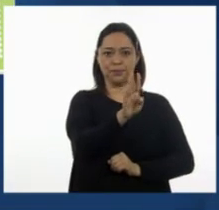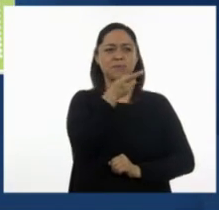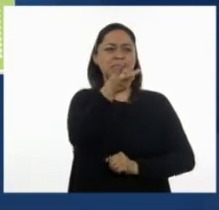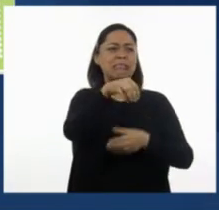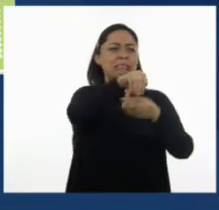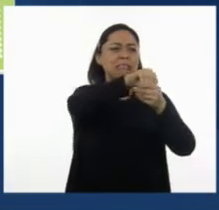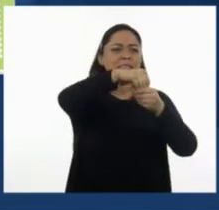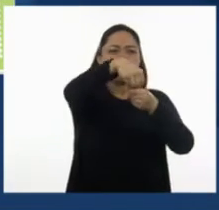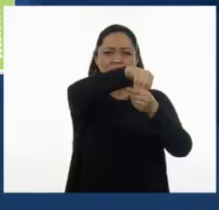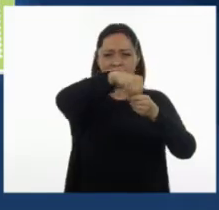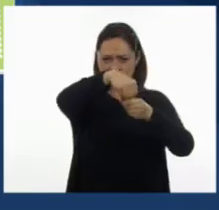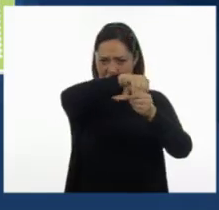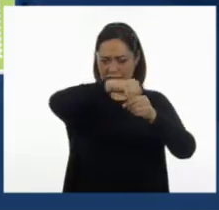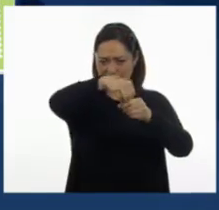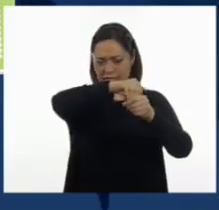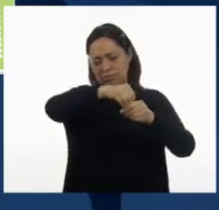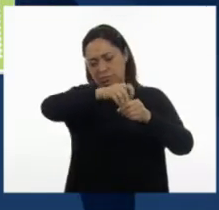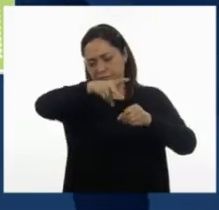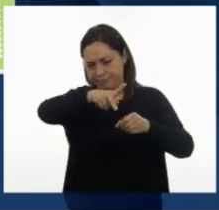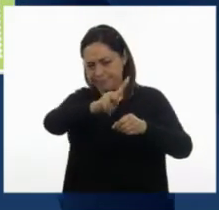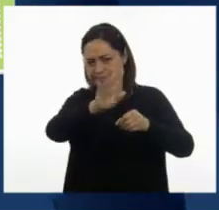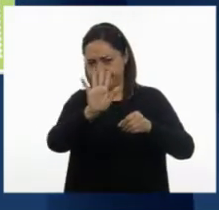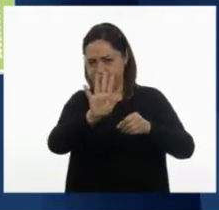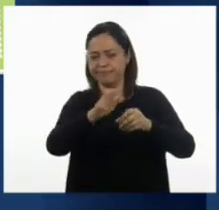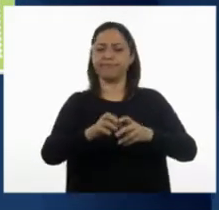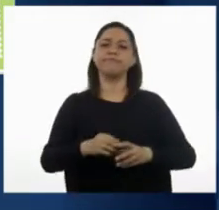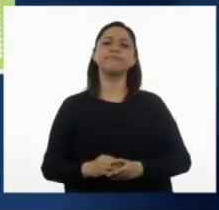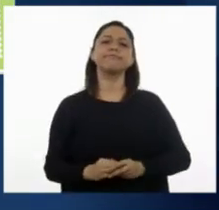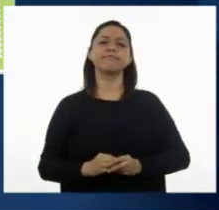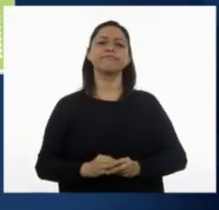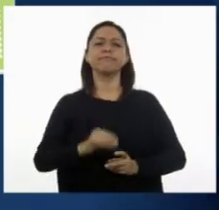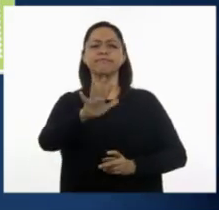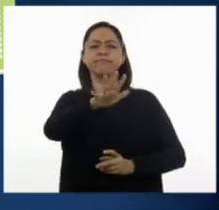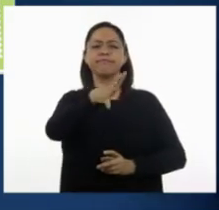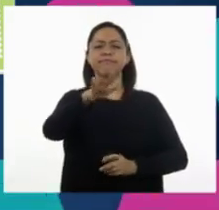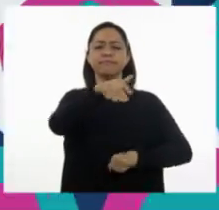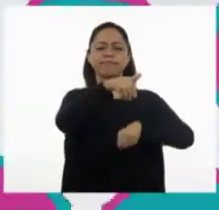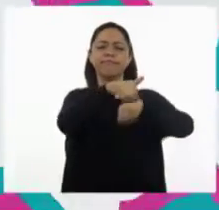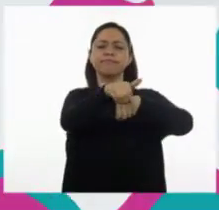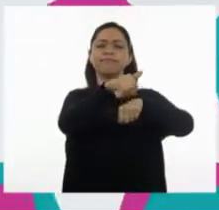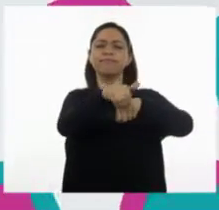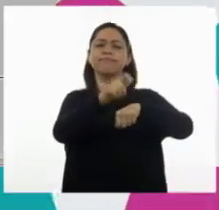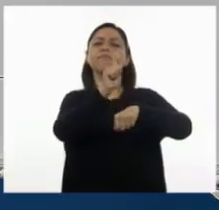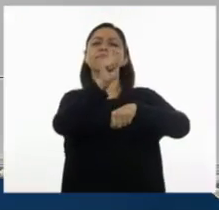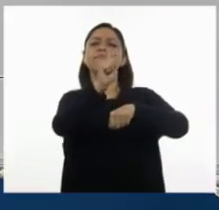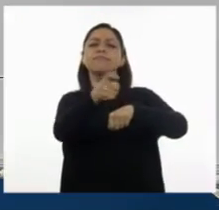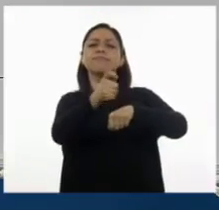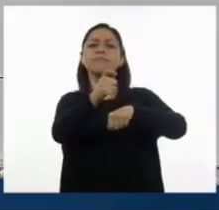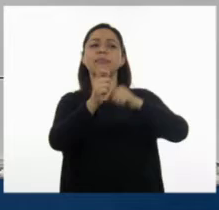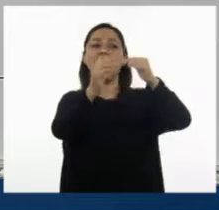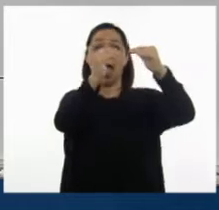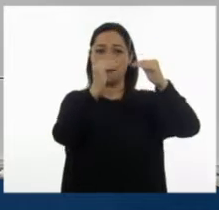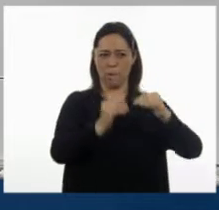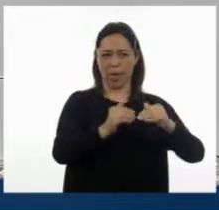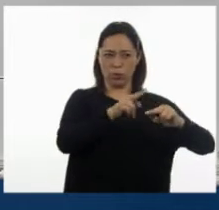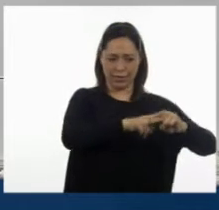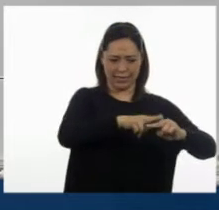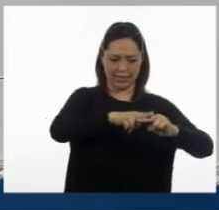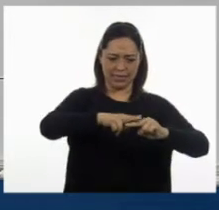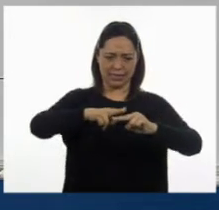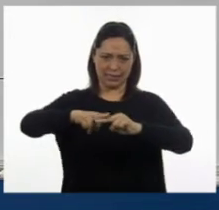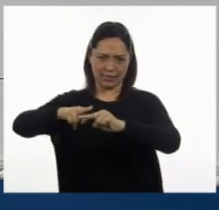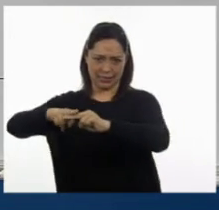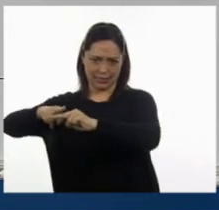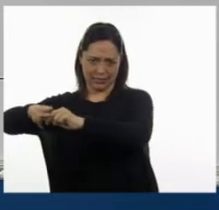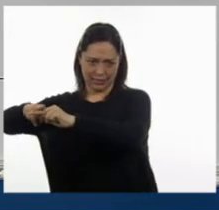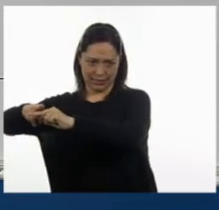encimados los números, pero, bueno, estaríamos pensando que los números los podríamos poner quizás abajo de los asientos. Entonces, ya